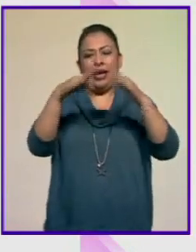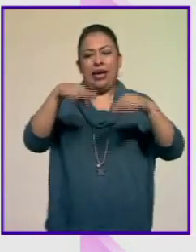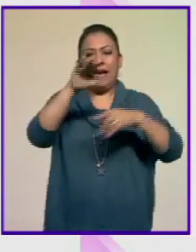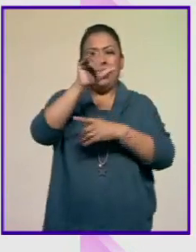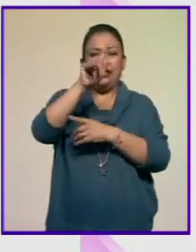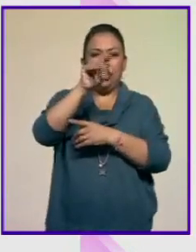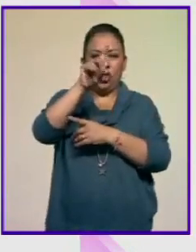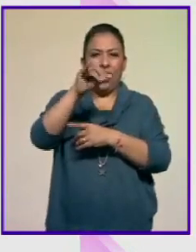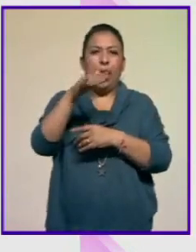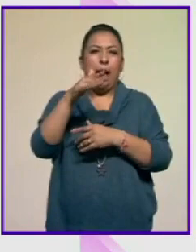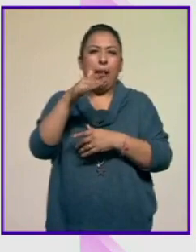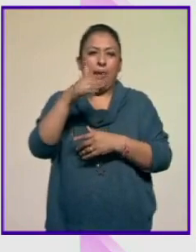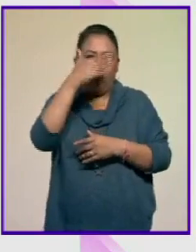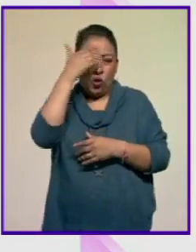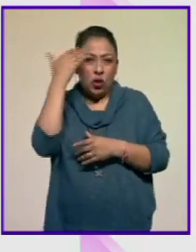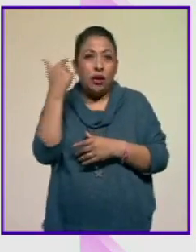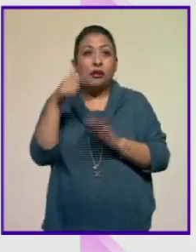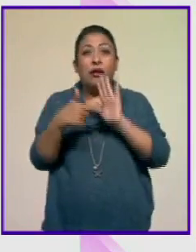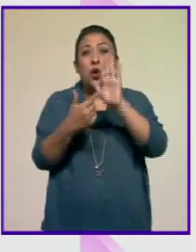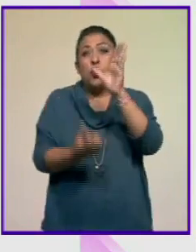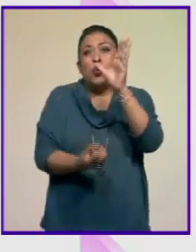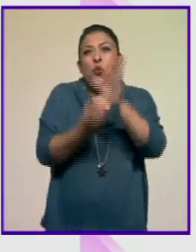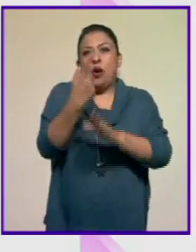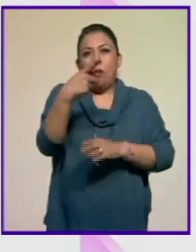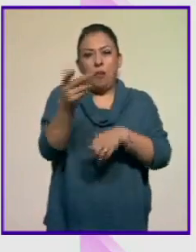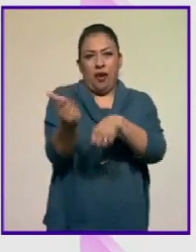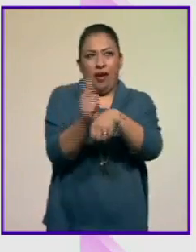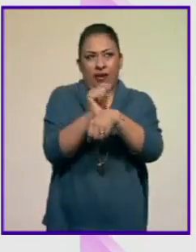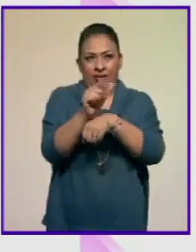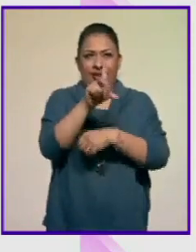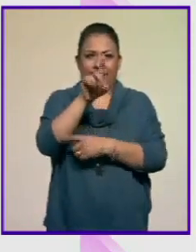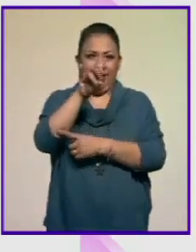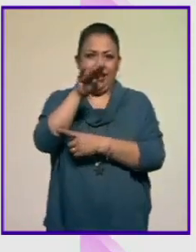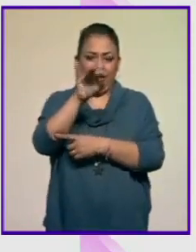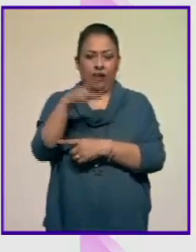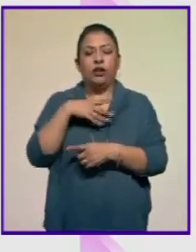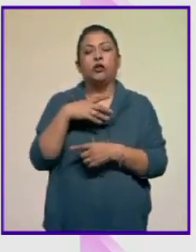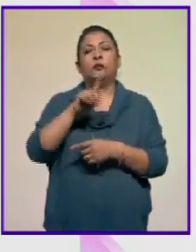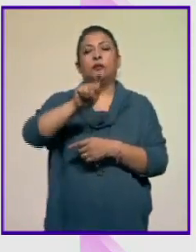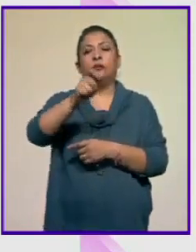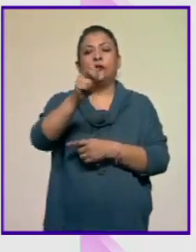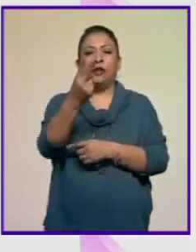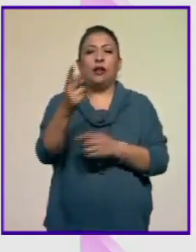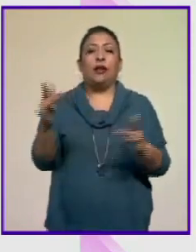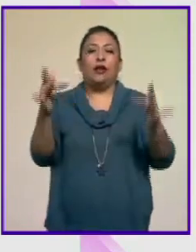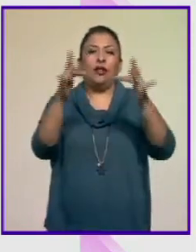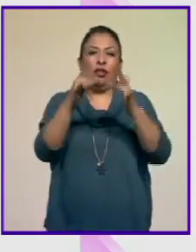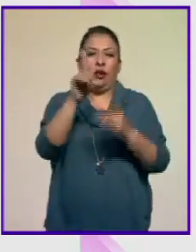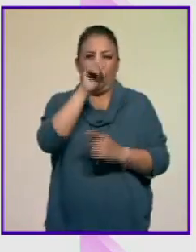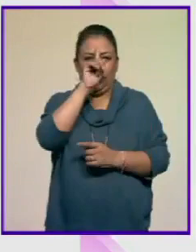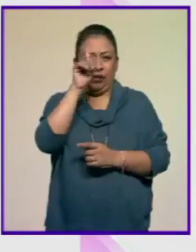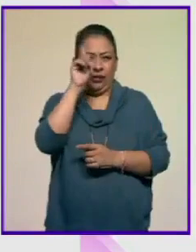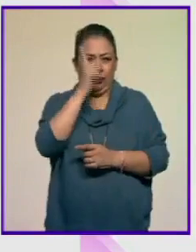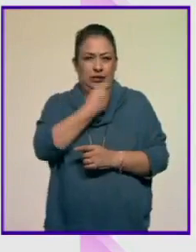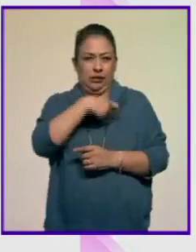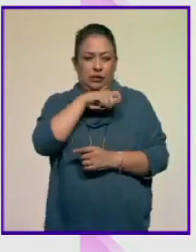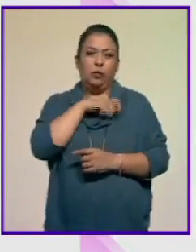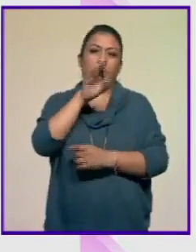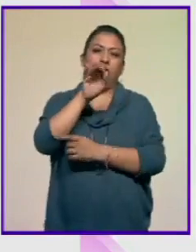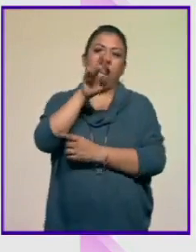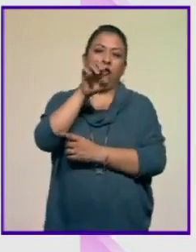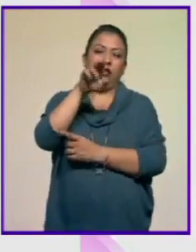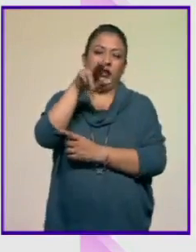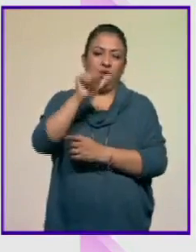filme que fue para Diana Bracho su debut cinematográfico. Para Canal 22, desde Madrid, España, Francina Islas,